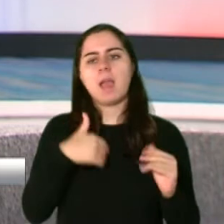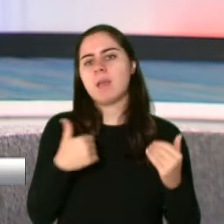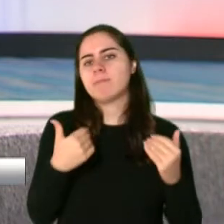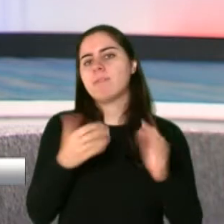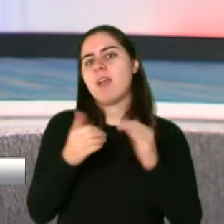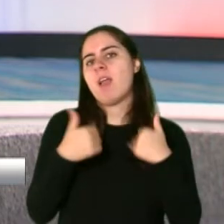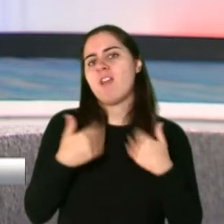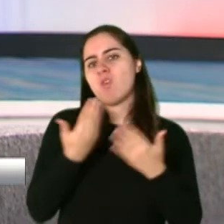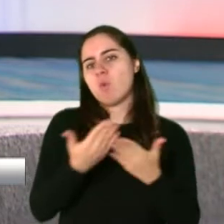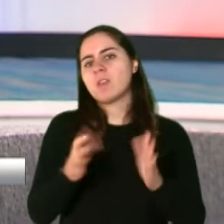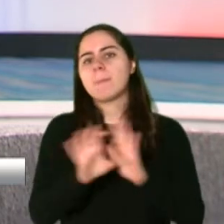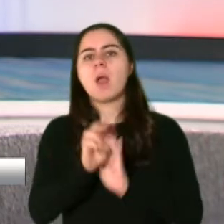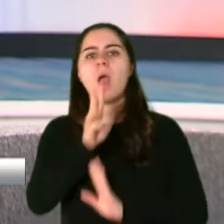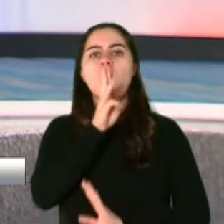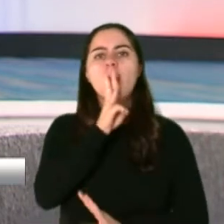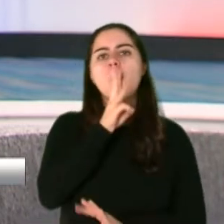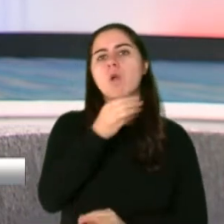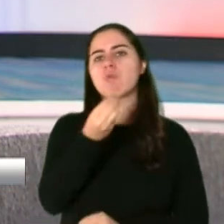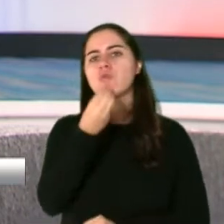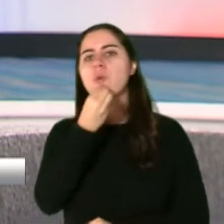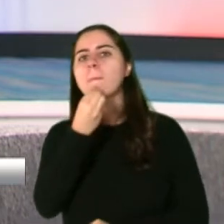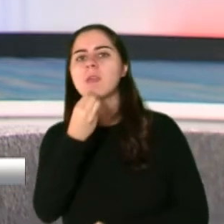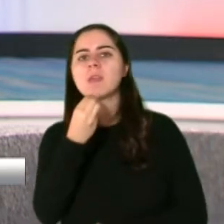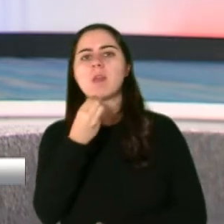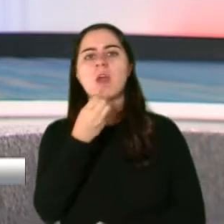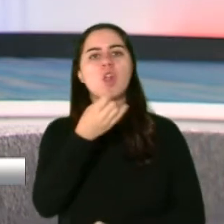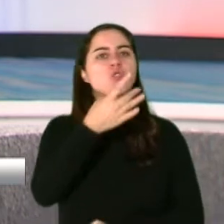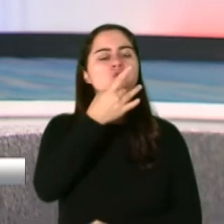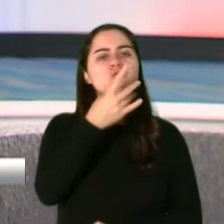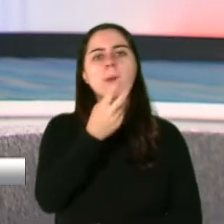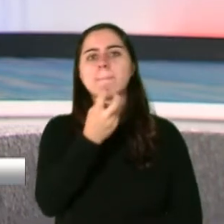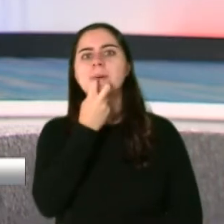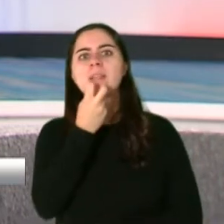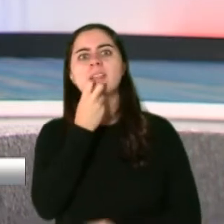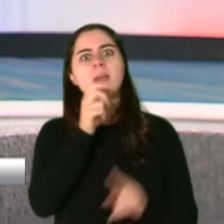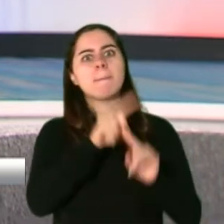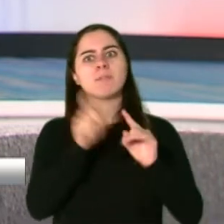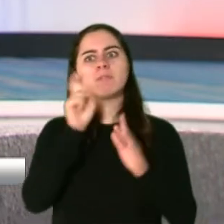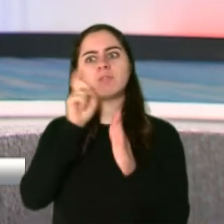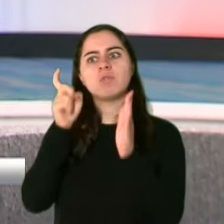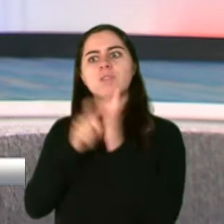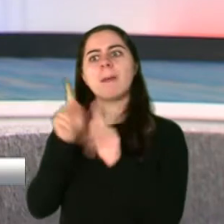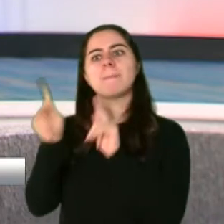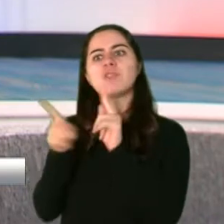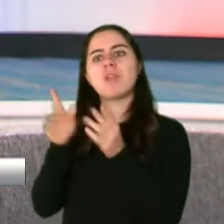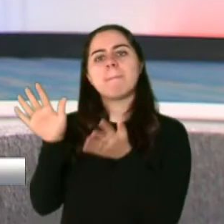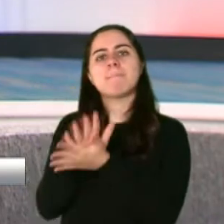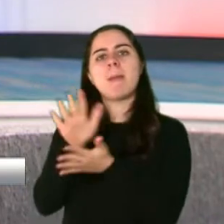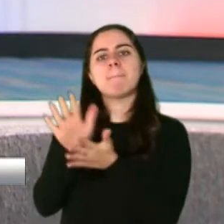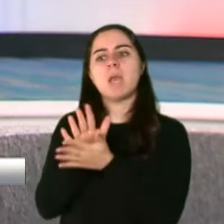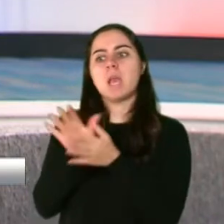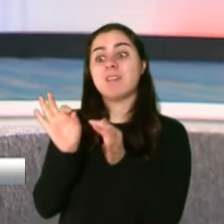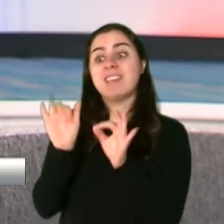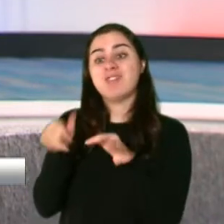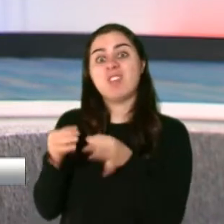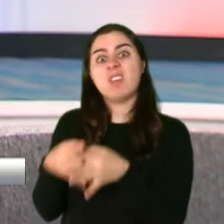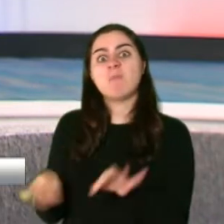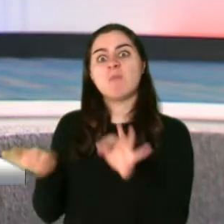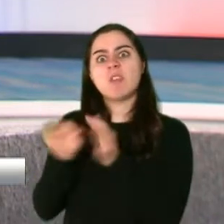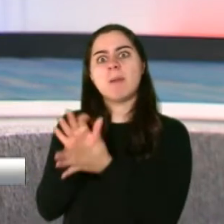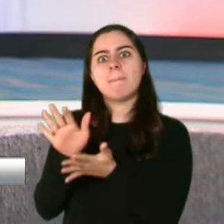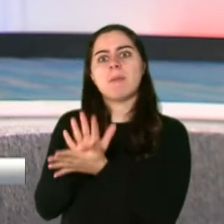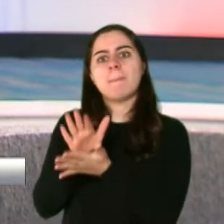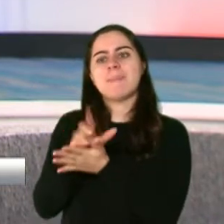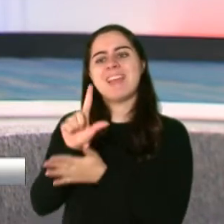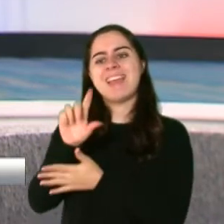alimentos y medicamentos, ¿verdad? Pero vimos una gran necesidad de las personas de también tener documentos legales. Y cantidad de documentos